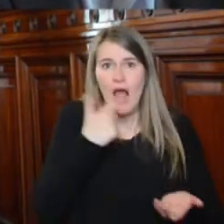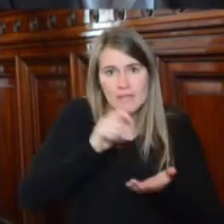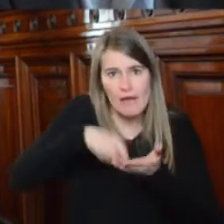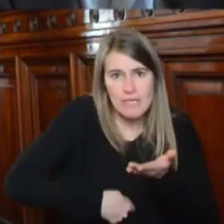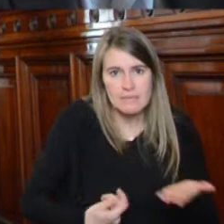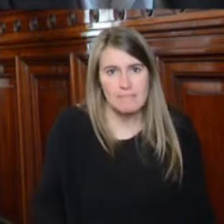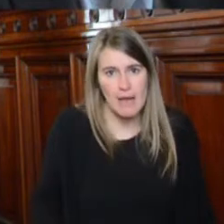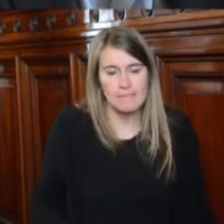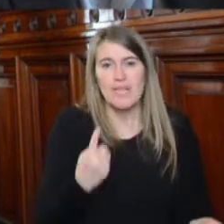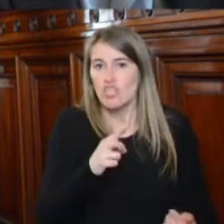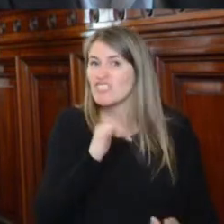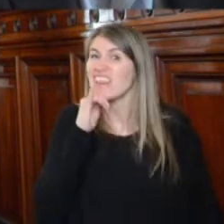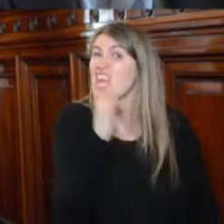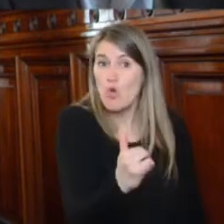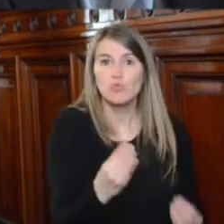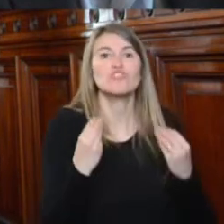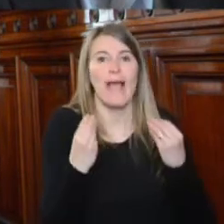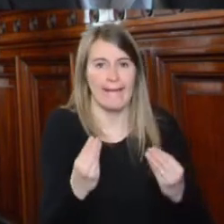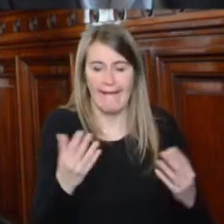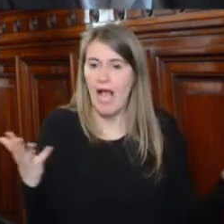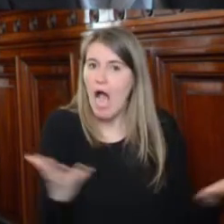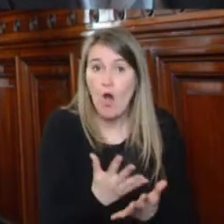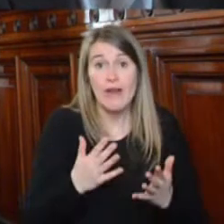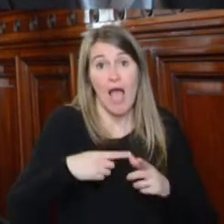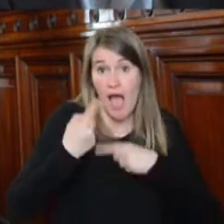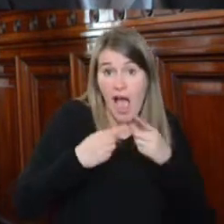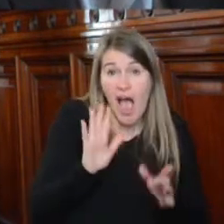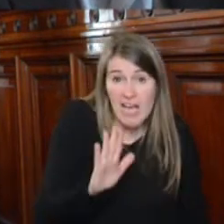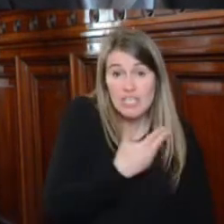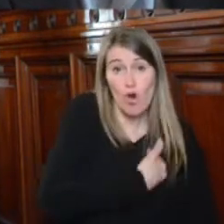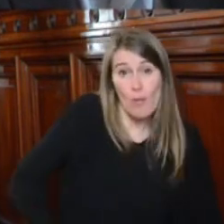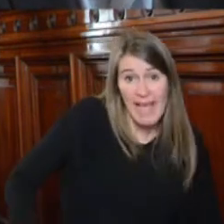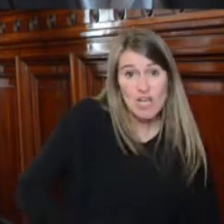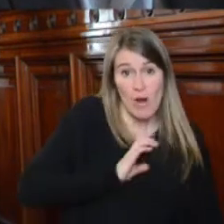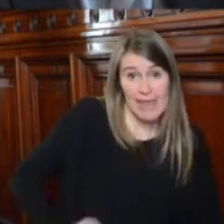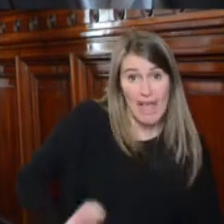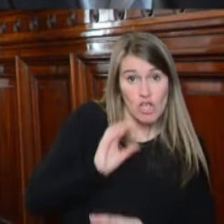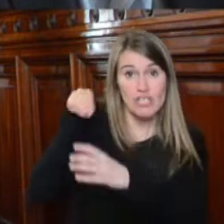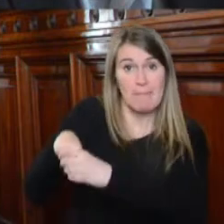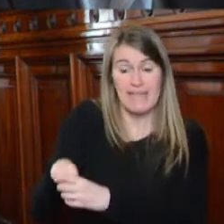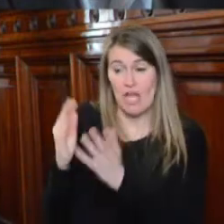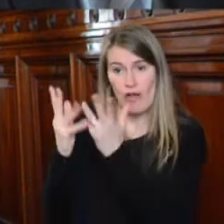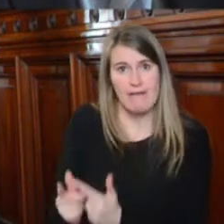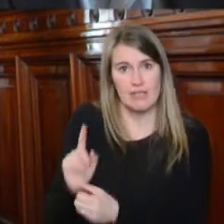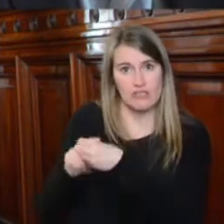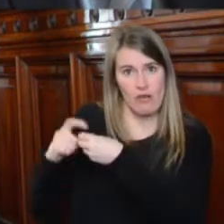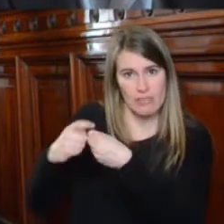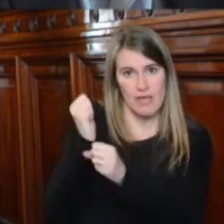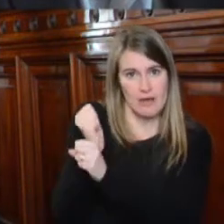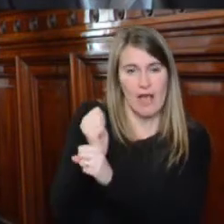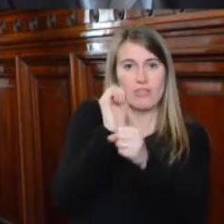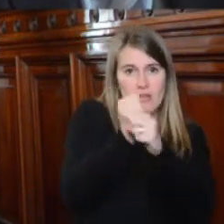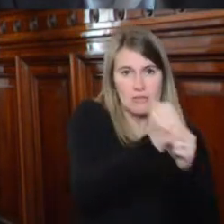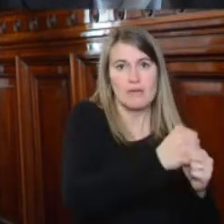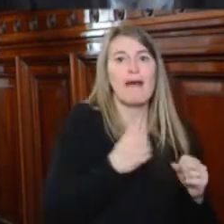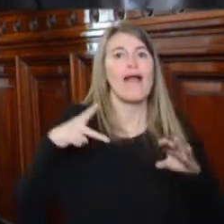síntesis, denunciamos que estamos ante una práctica sistemática de injerencia del Estado en las organizaciones de trabajadores con la finalidad de